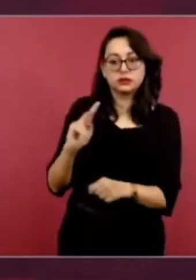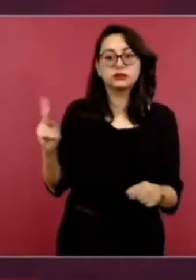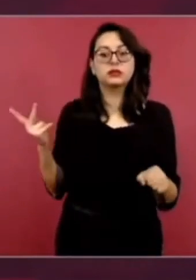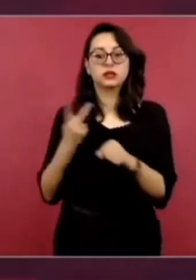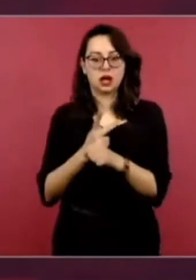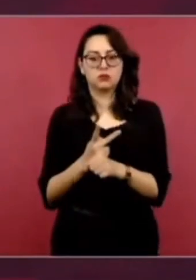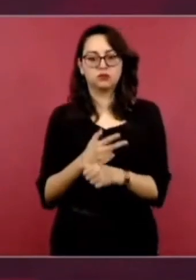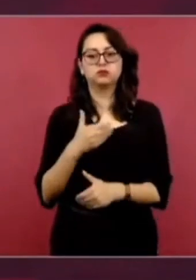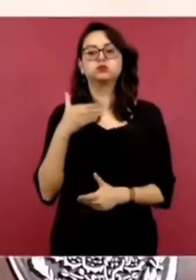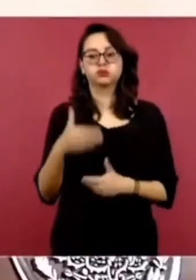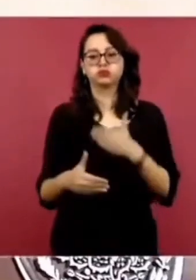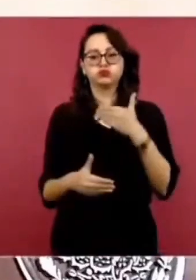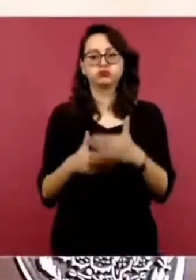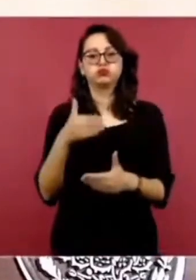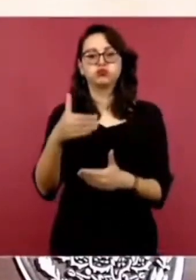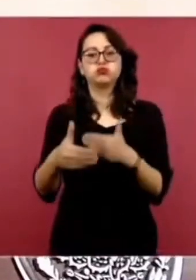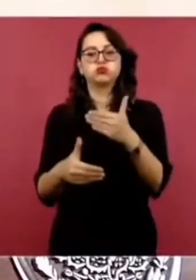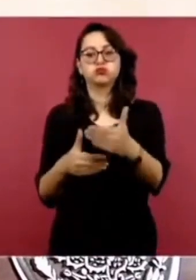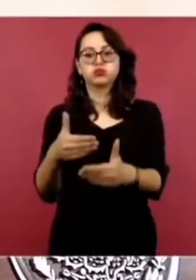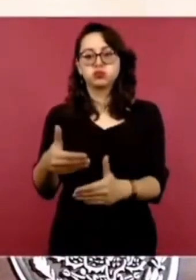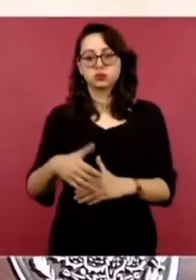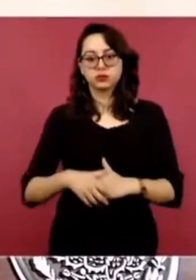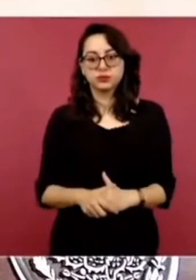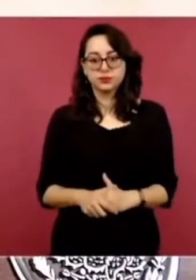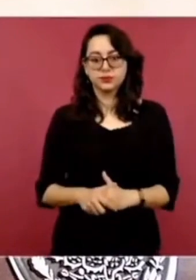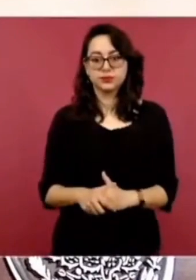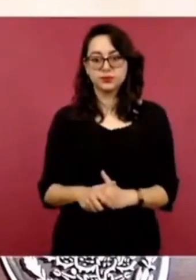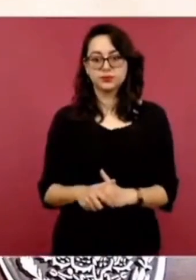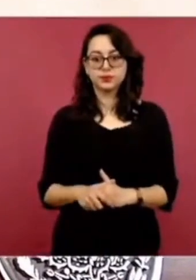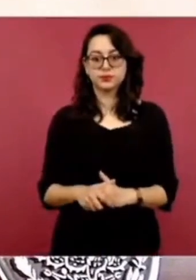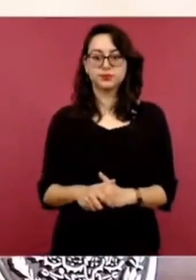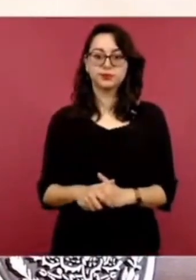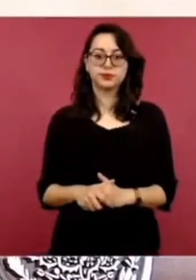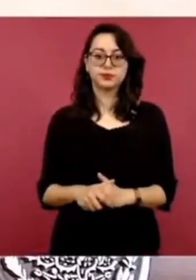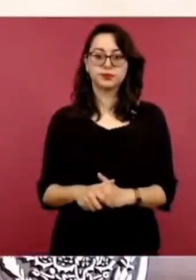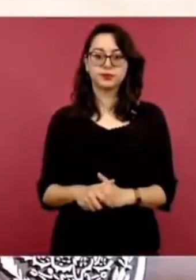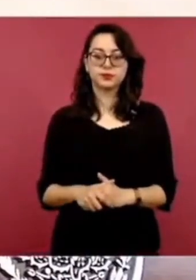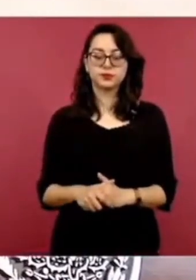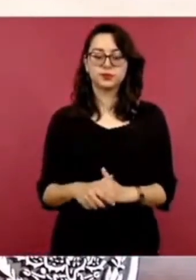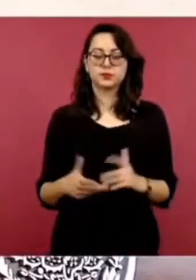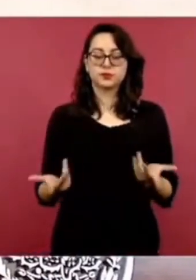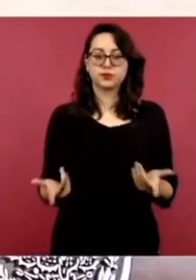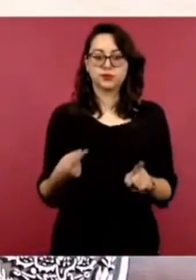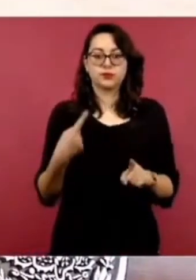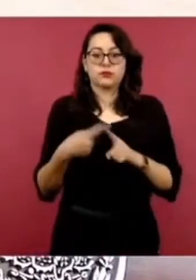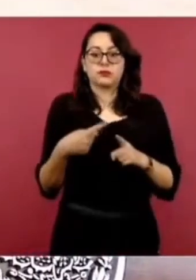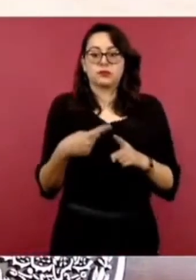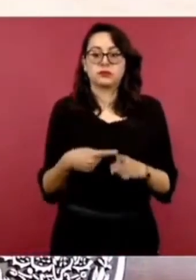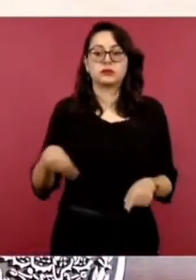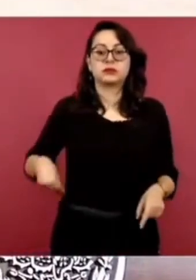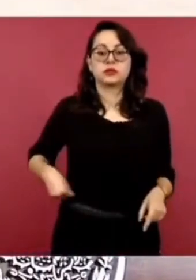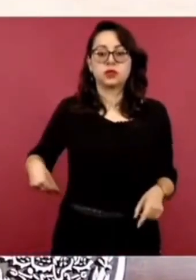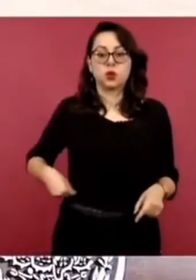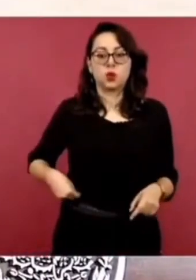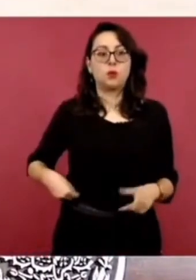avanzando en detener a los responsables,